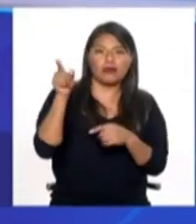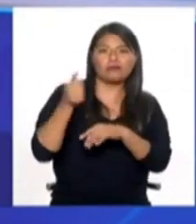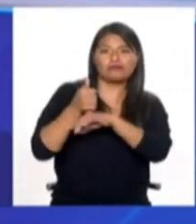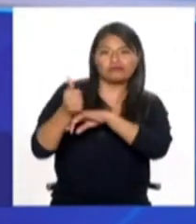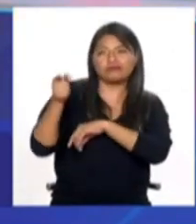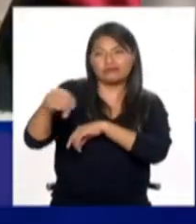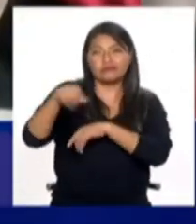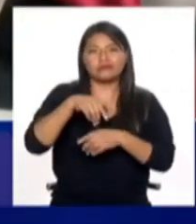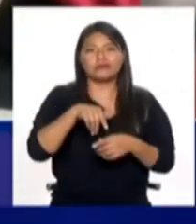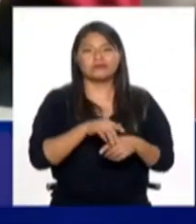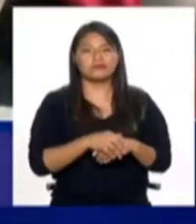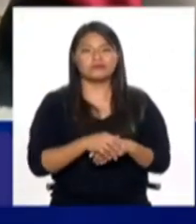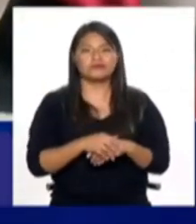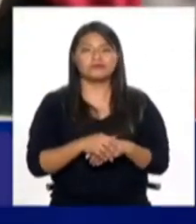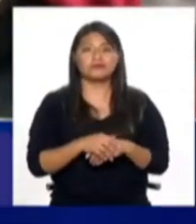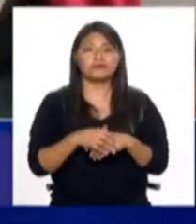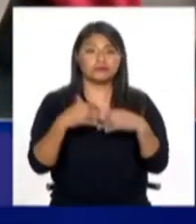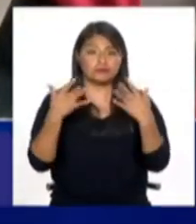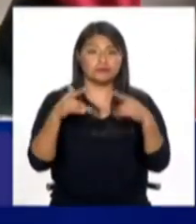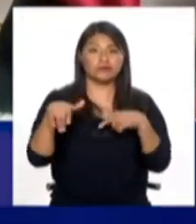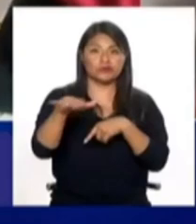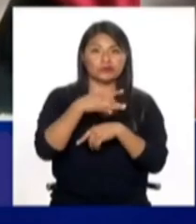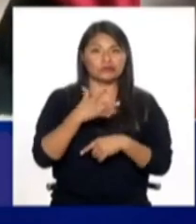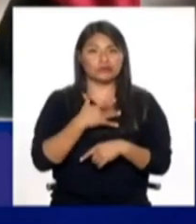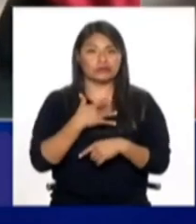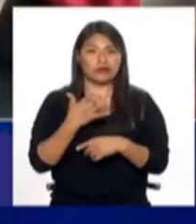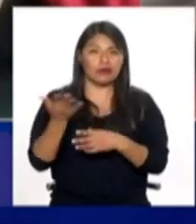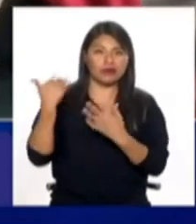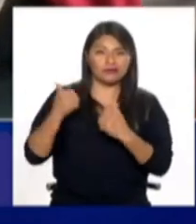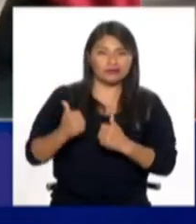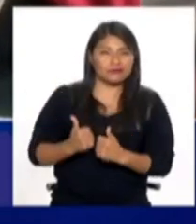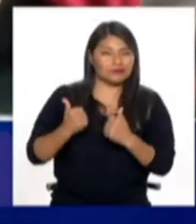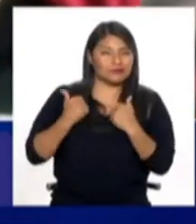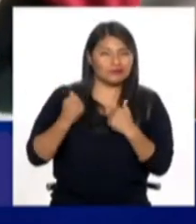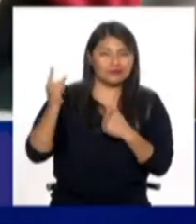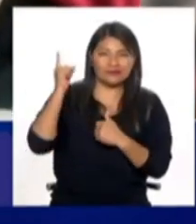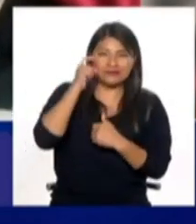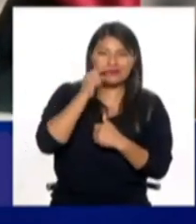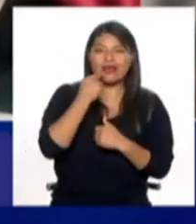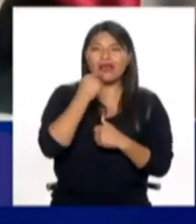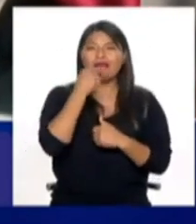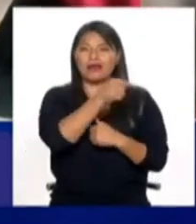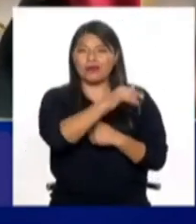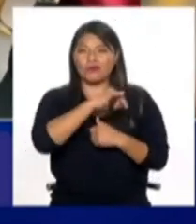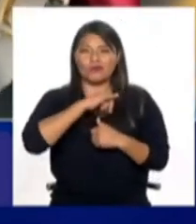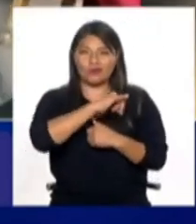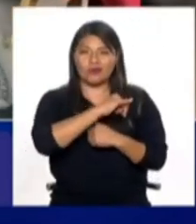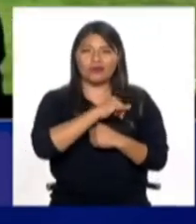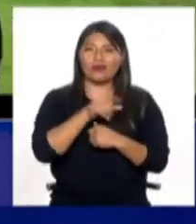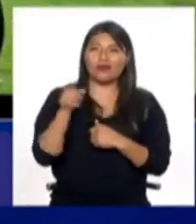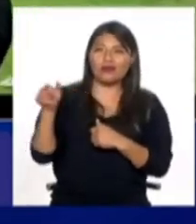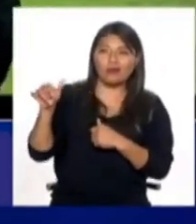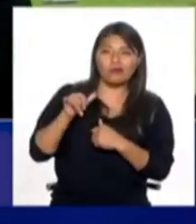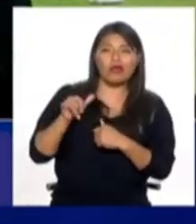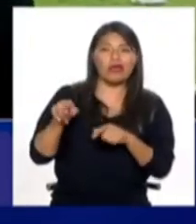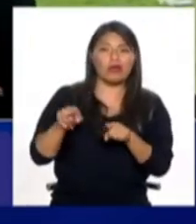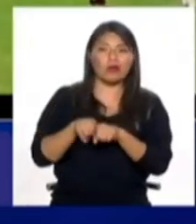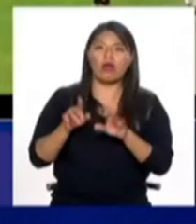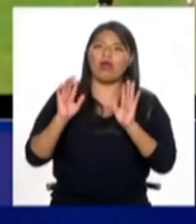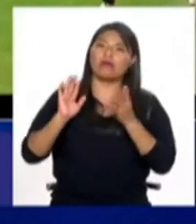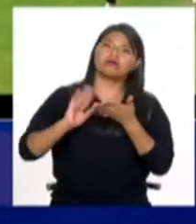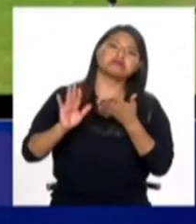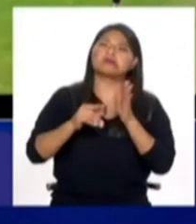si tú no has vivido eso, tú no puedes catalogar a la otra persona o al otro grupo como exagerado.